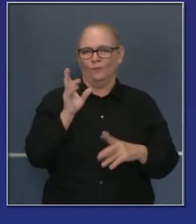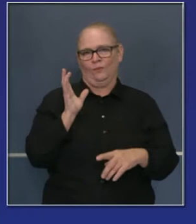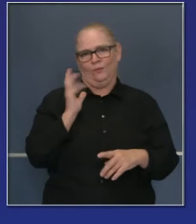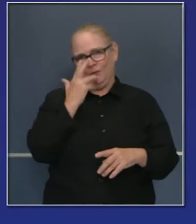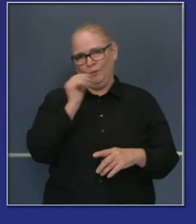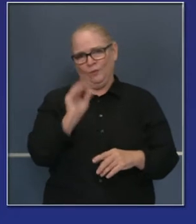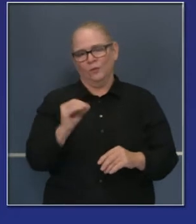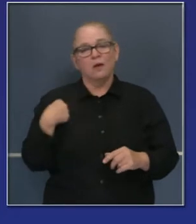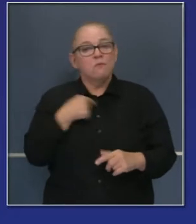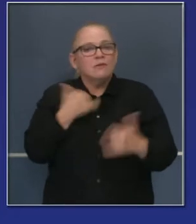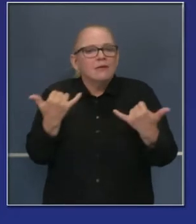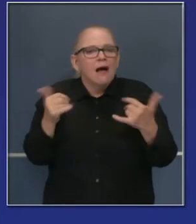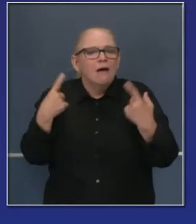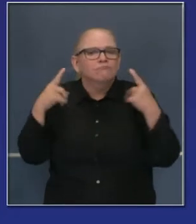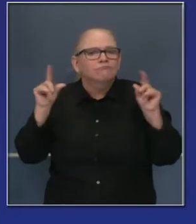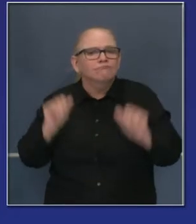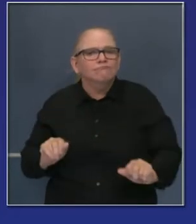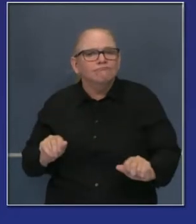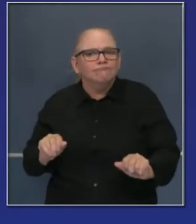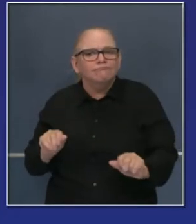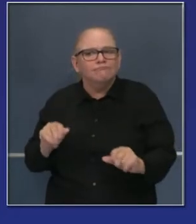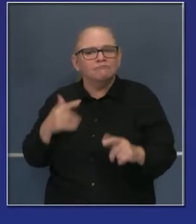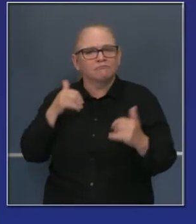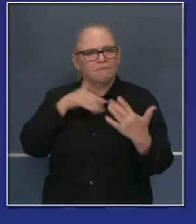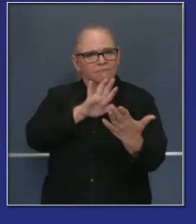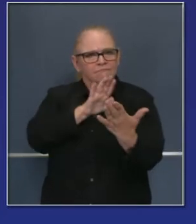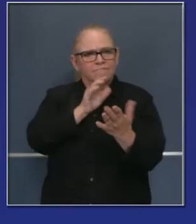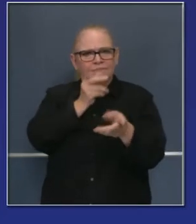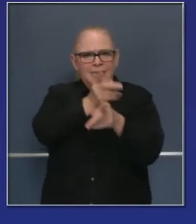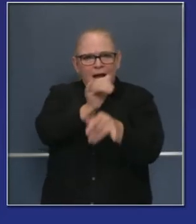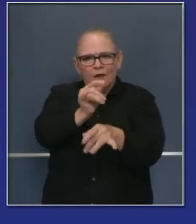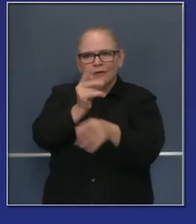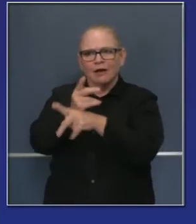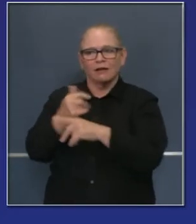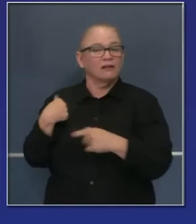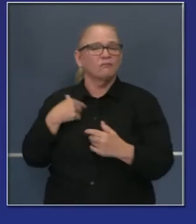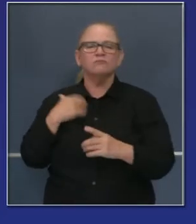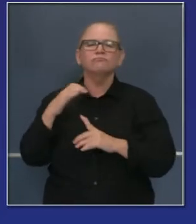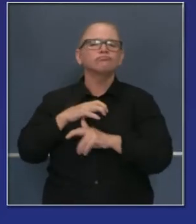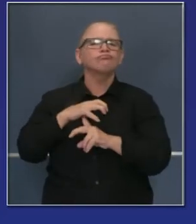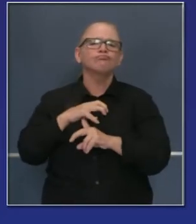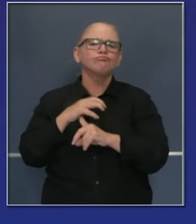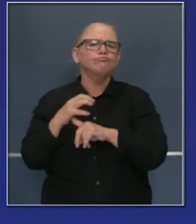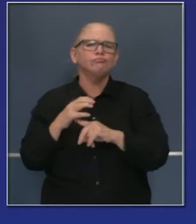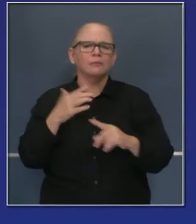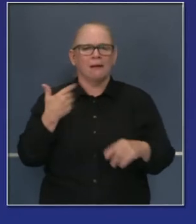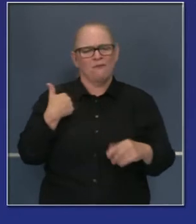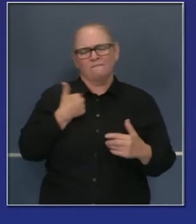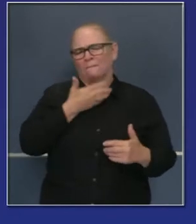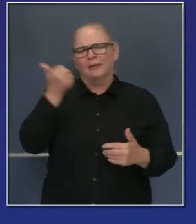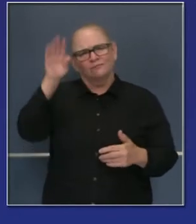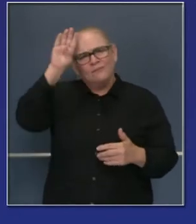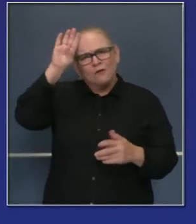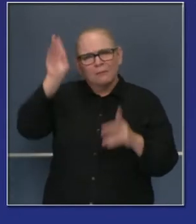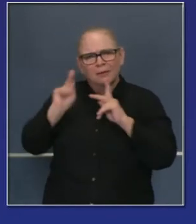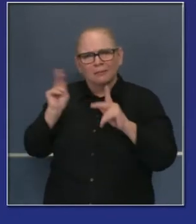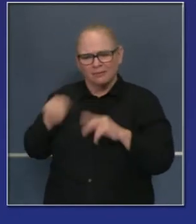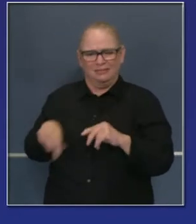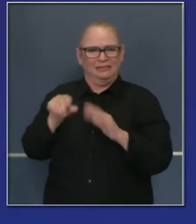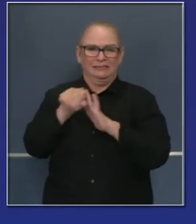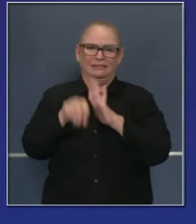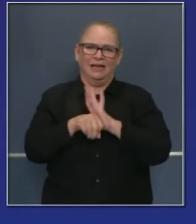adelantarnos y hacer lo posible para que este momento sea un momento de clase mundial con bomberos de clase mundial,